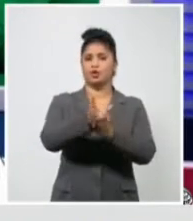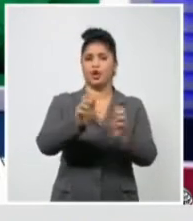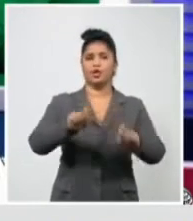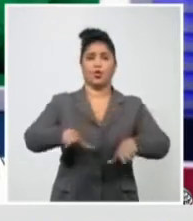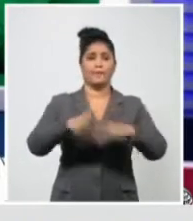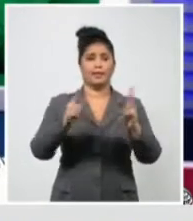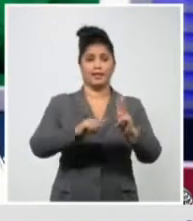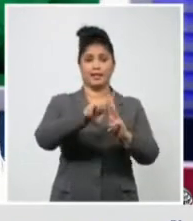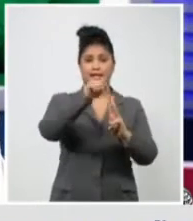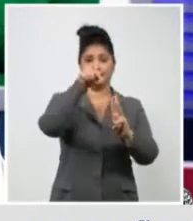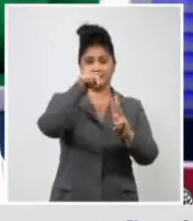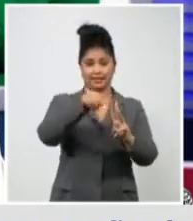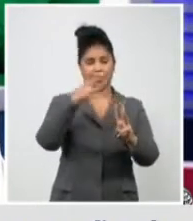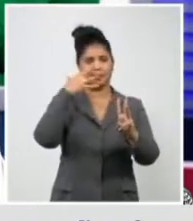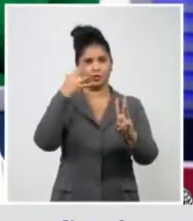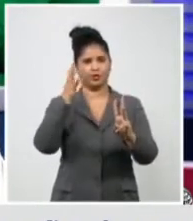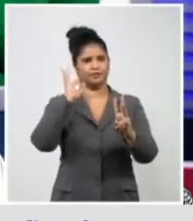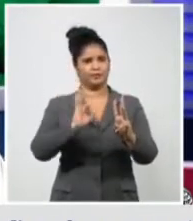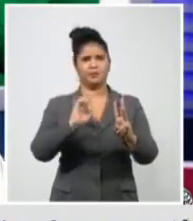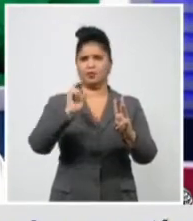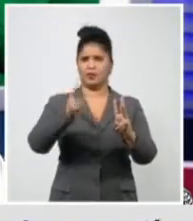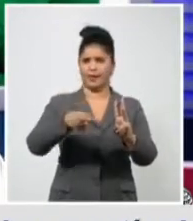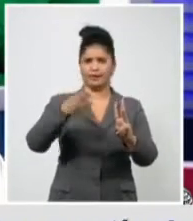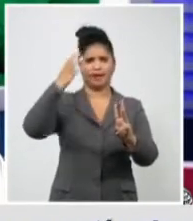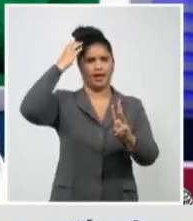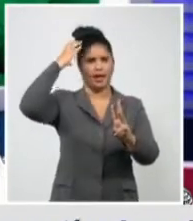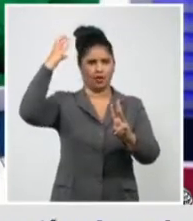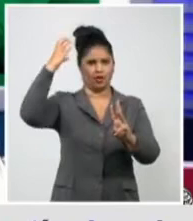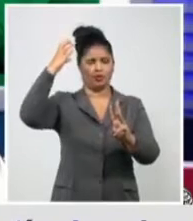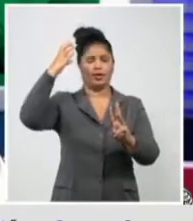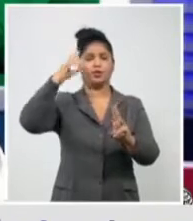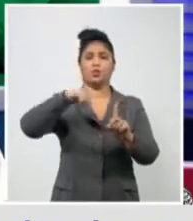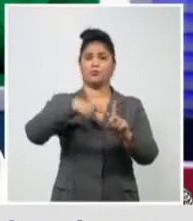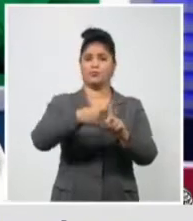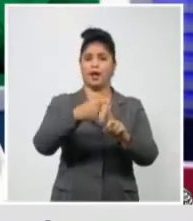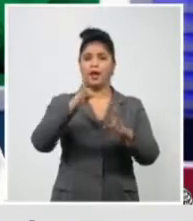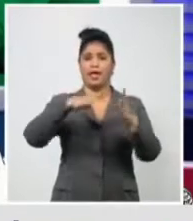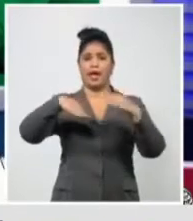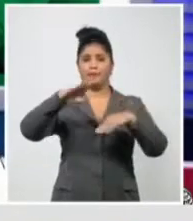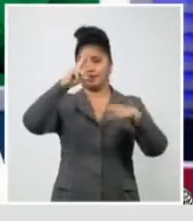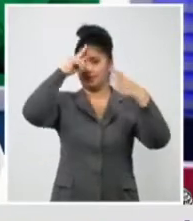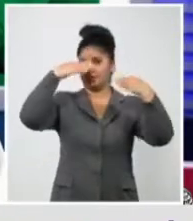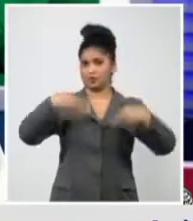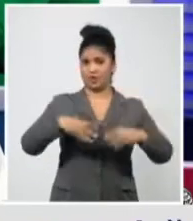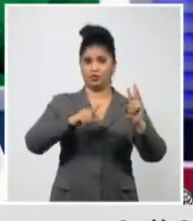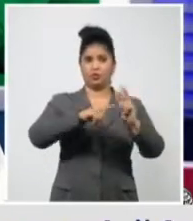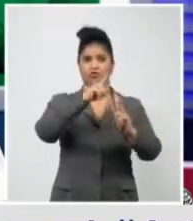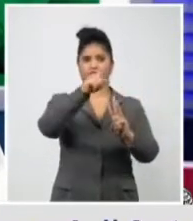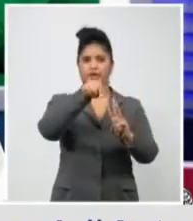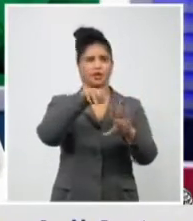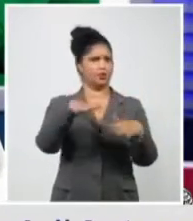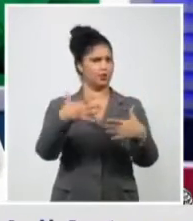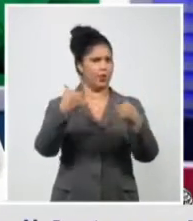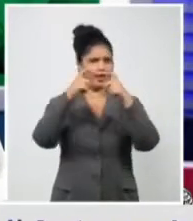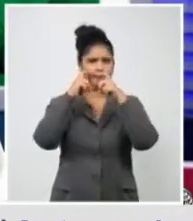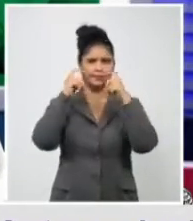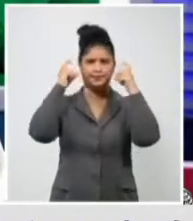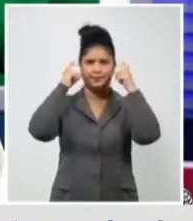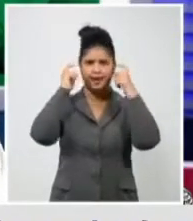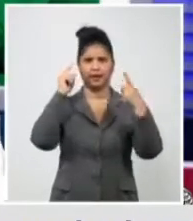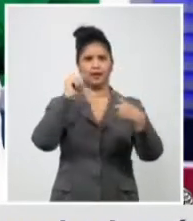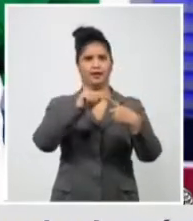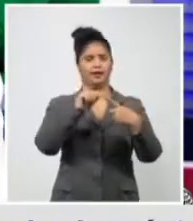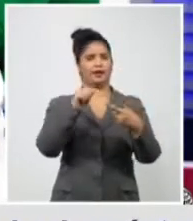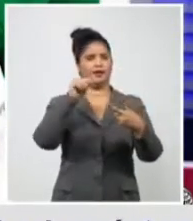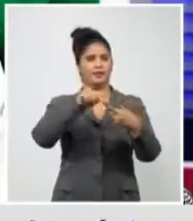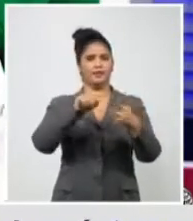protocolos que están establecidos, pues realmente independiente de que la tengamos o no la tengamos, pues no se